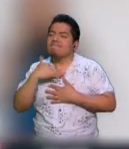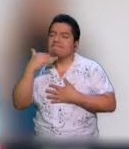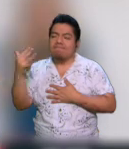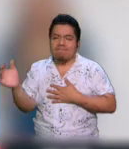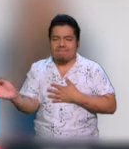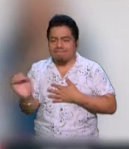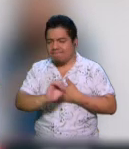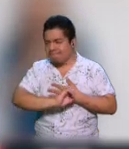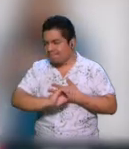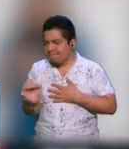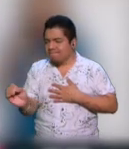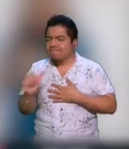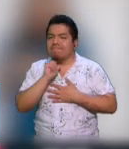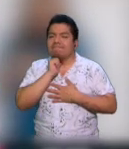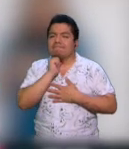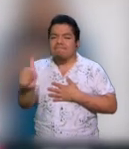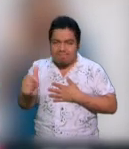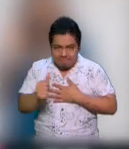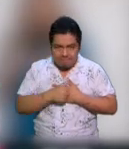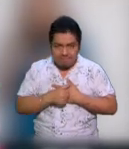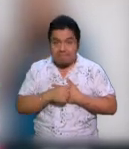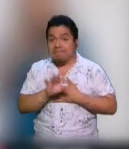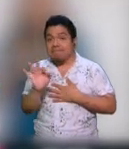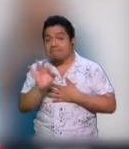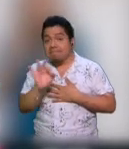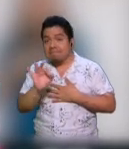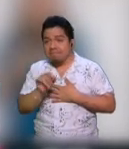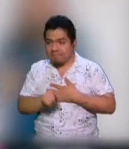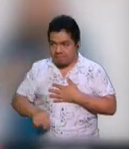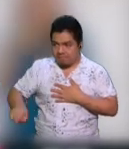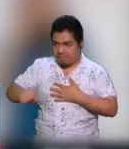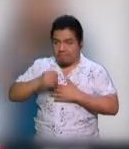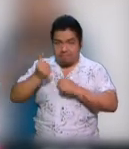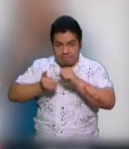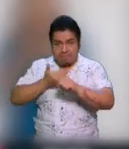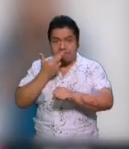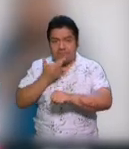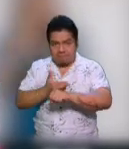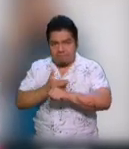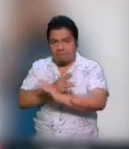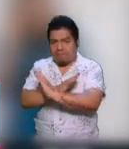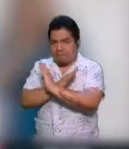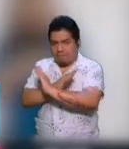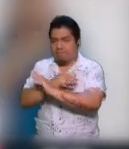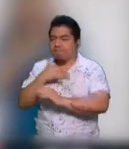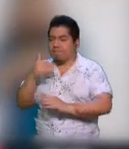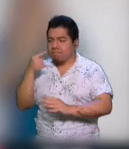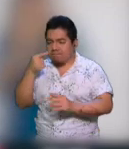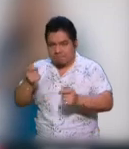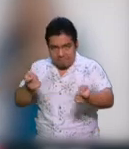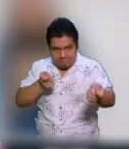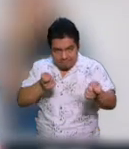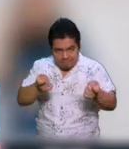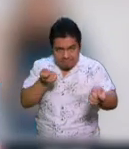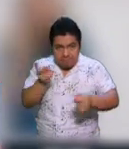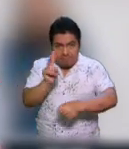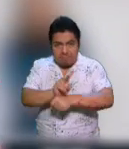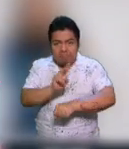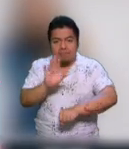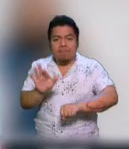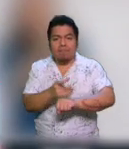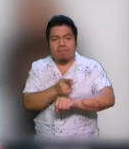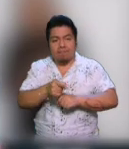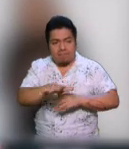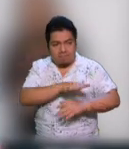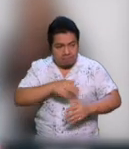de corrupción y que si llega a haberlo, para eso está la Secretaría Anticorrupción. Porque nosotros tenemos un mandato